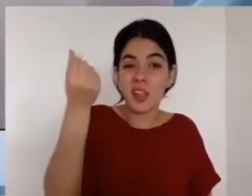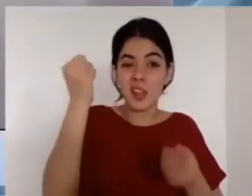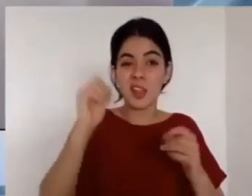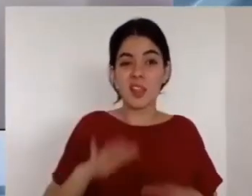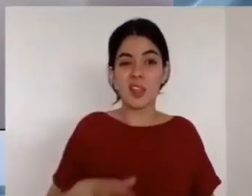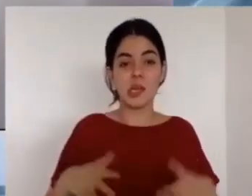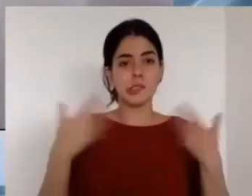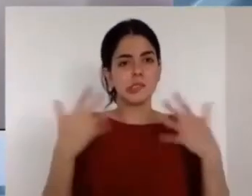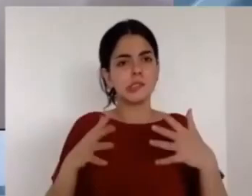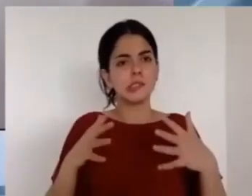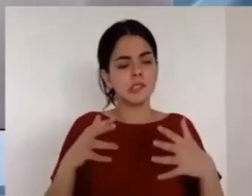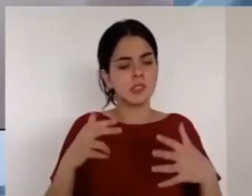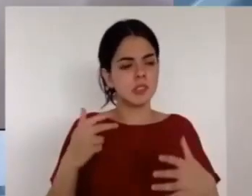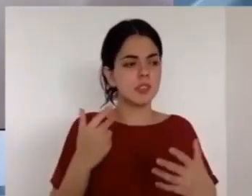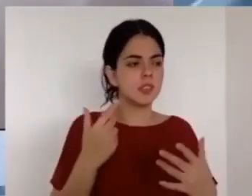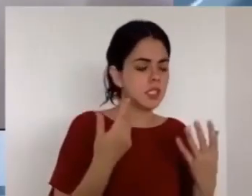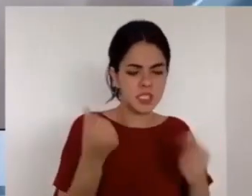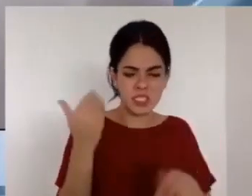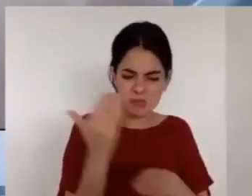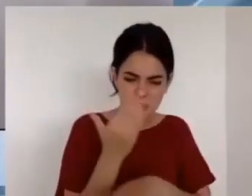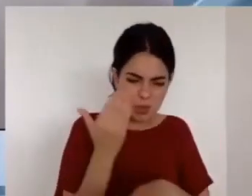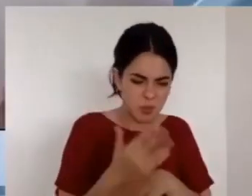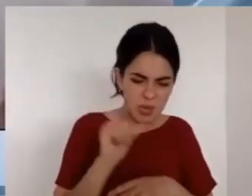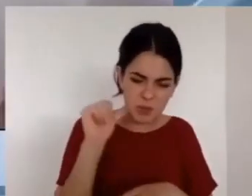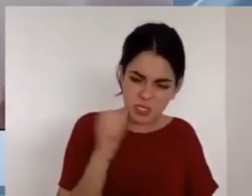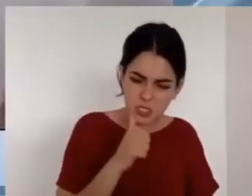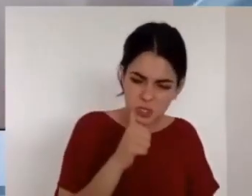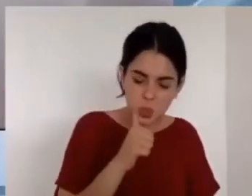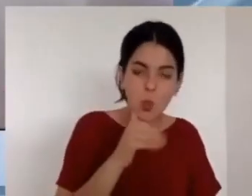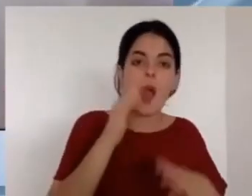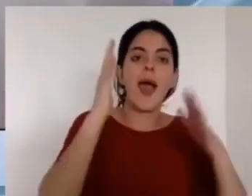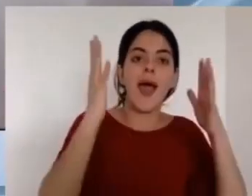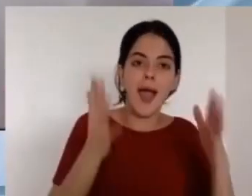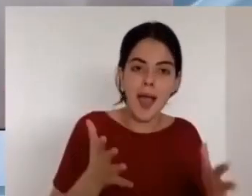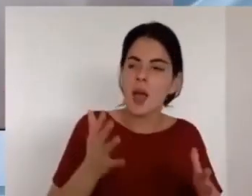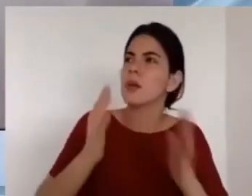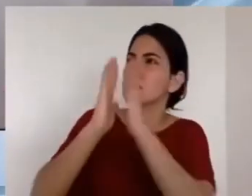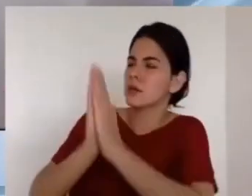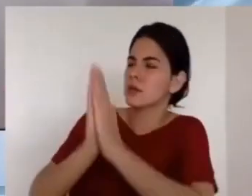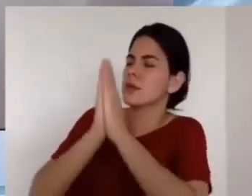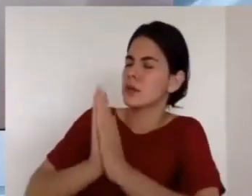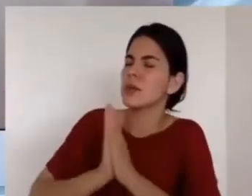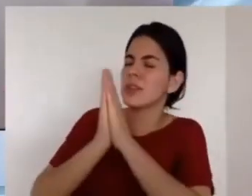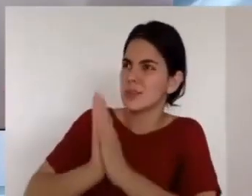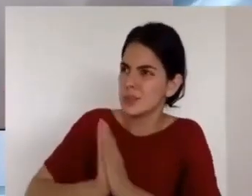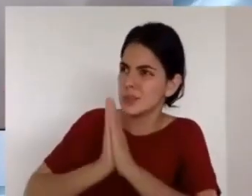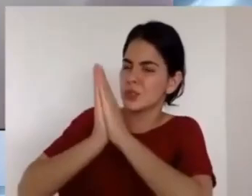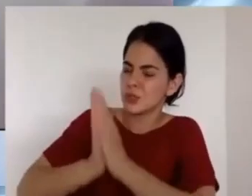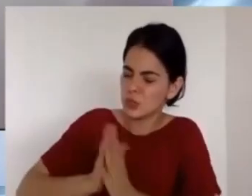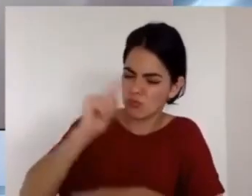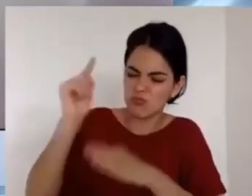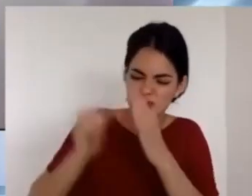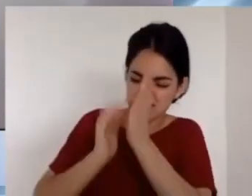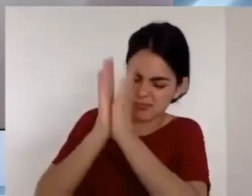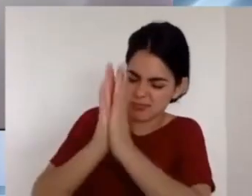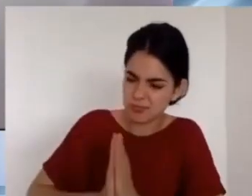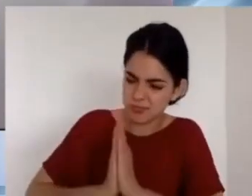no yo pregunto simplemente hago la reflexión entonces